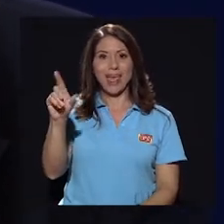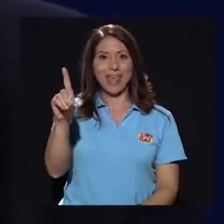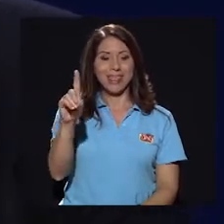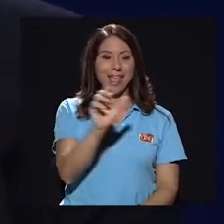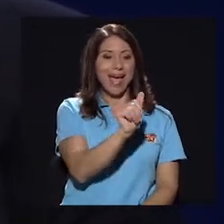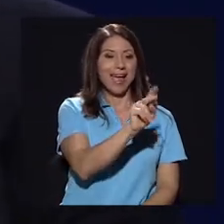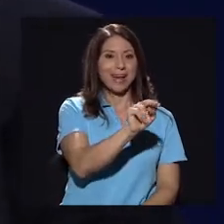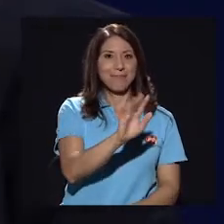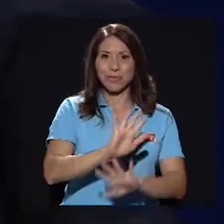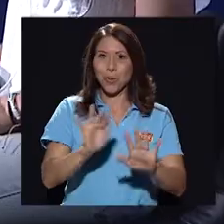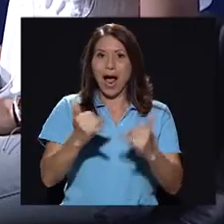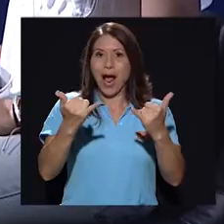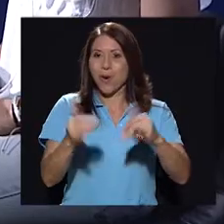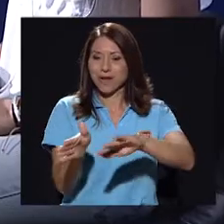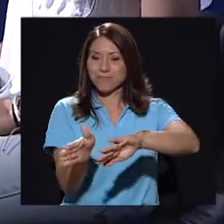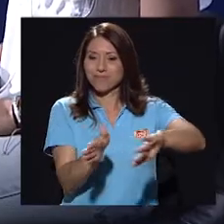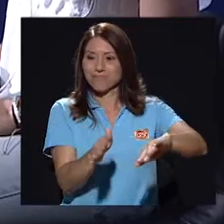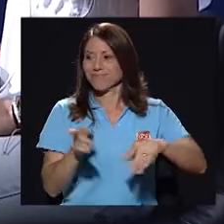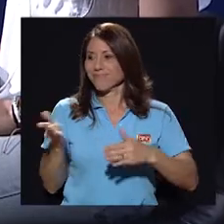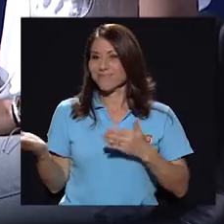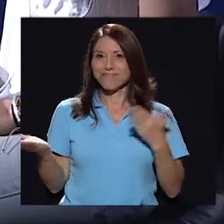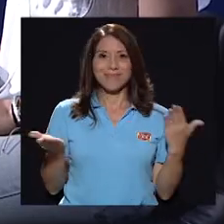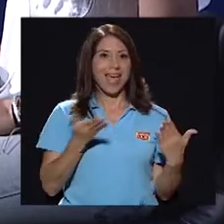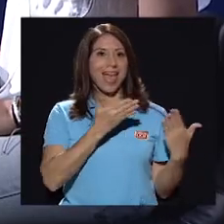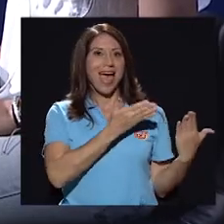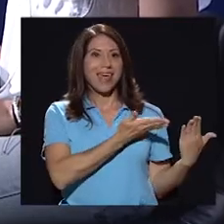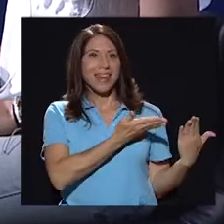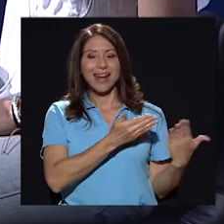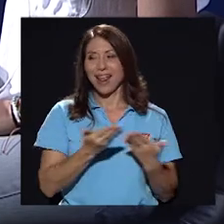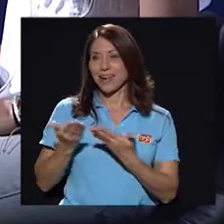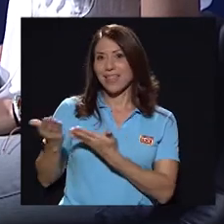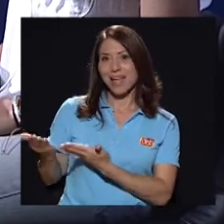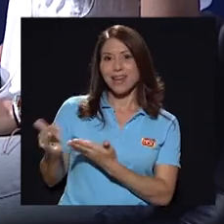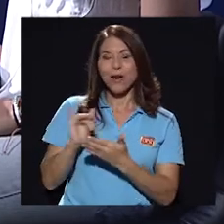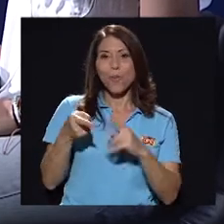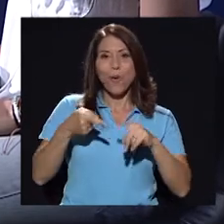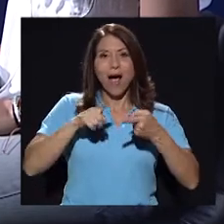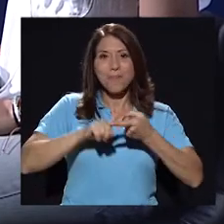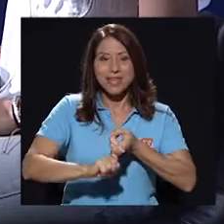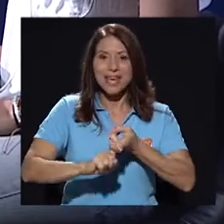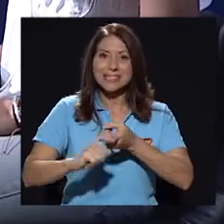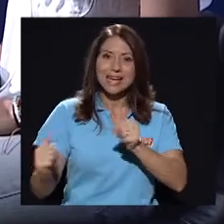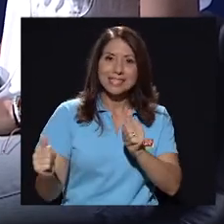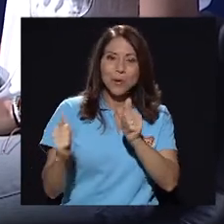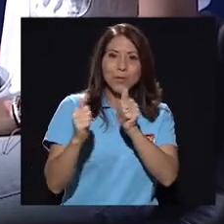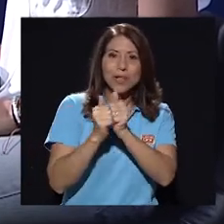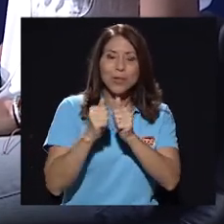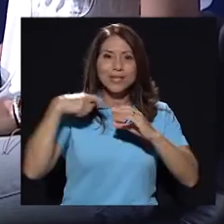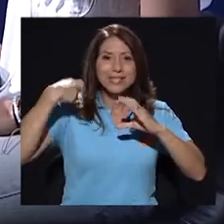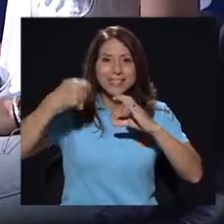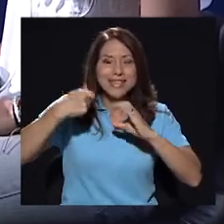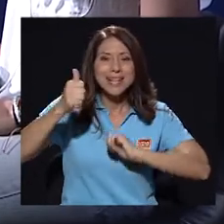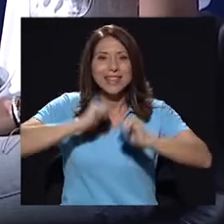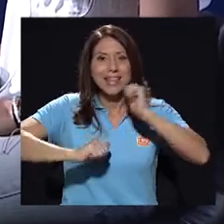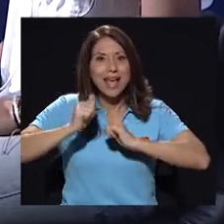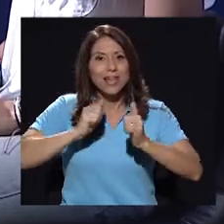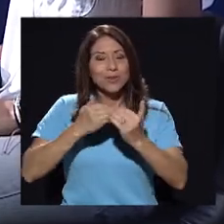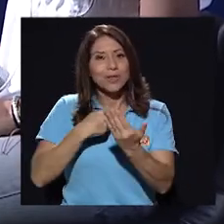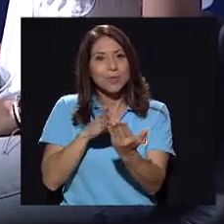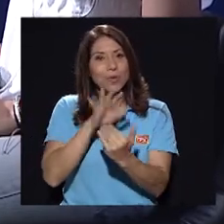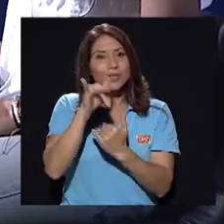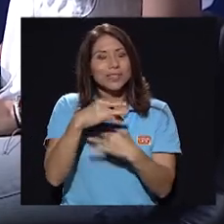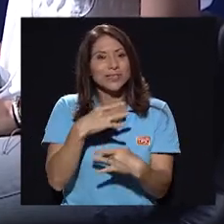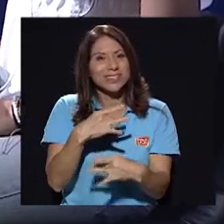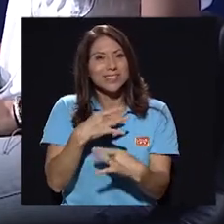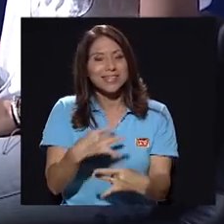Adriana y Natalia, como amigas que las ha unido el cine, que las ha unido el teatro y que tienen proyectos muy interesantes.